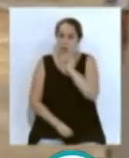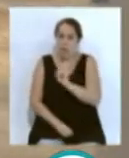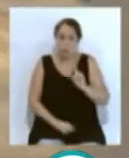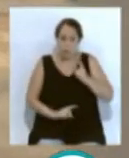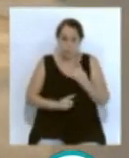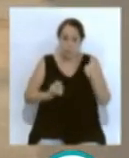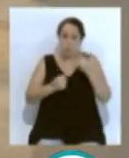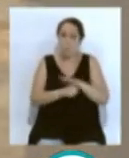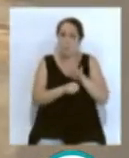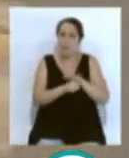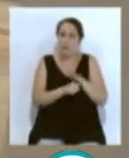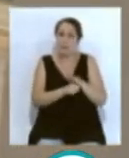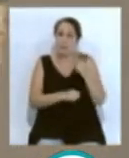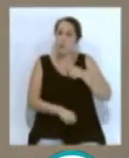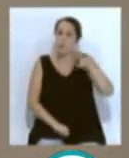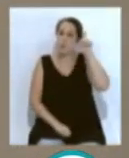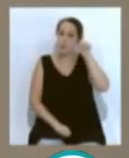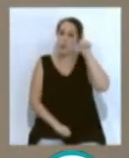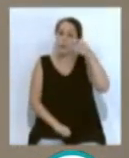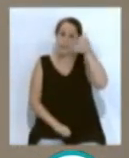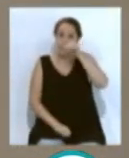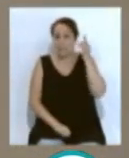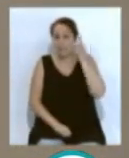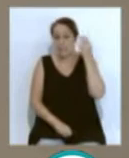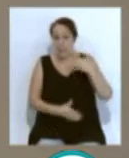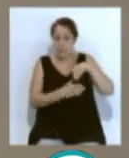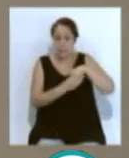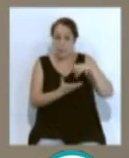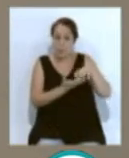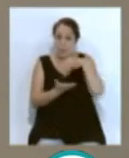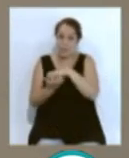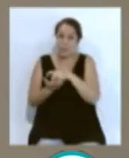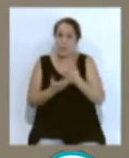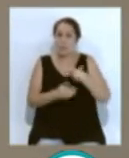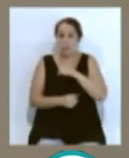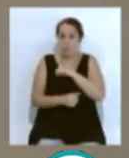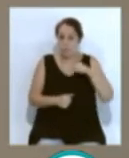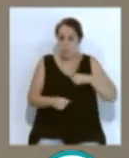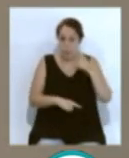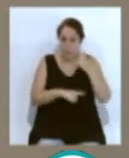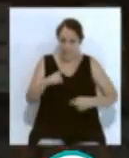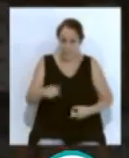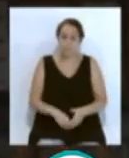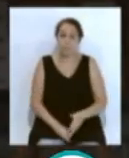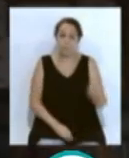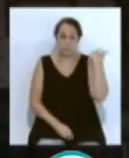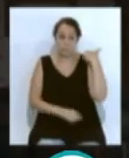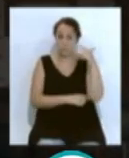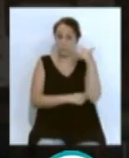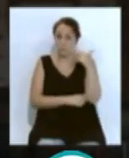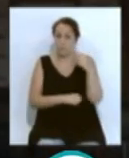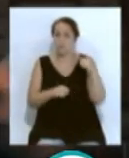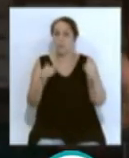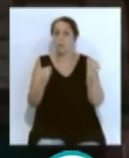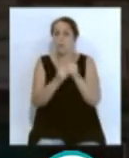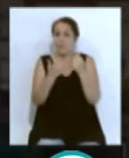pruebas este martes han sido los profesores y profesoras de los centros concertados. Efectivamente, viernes, el pasado viernes día 28, nos